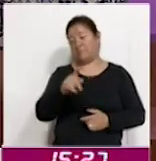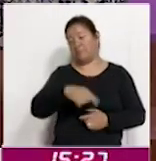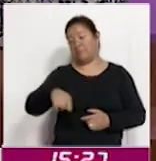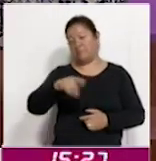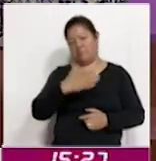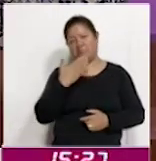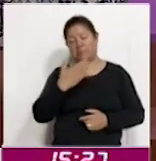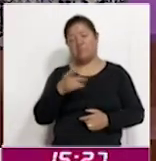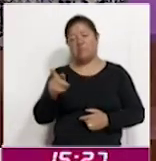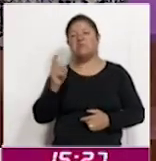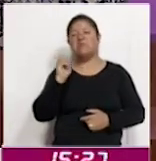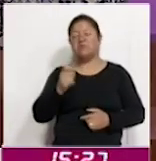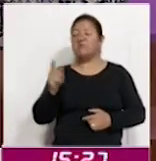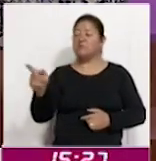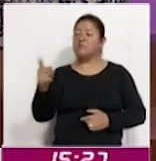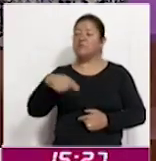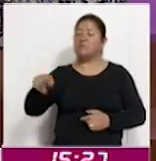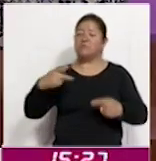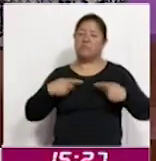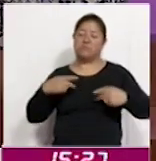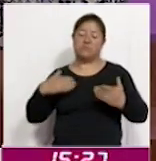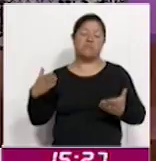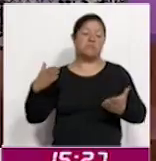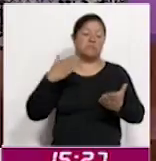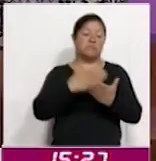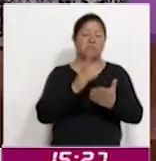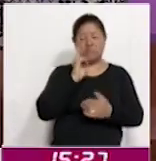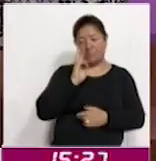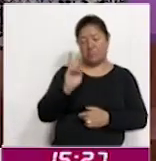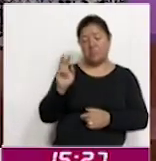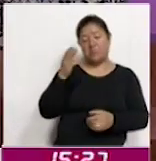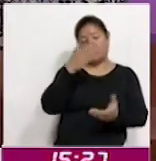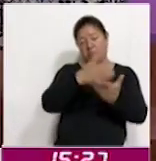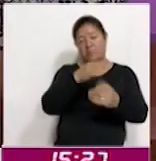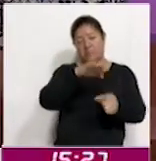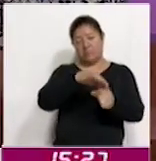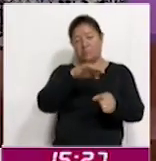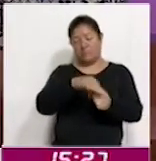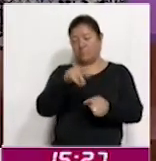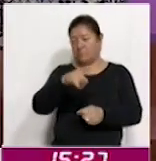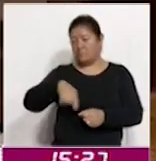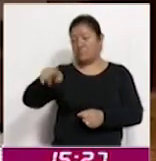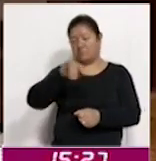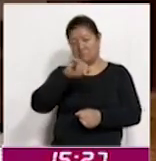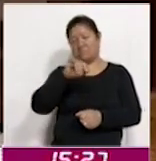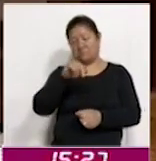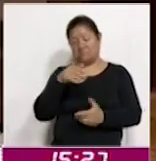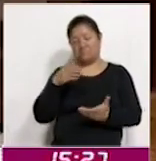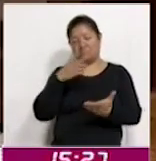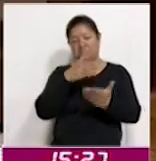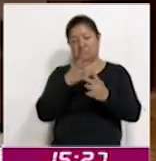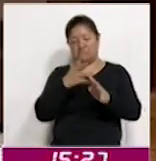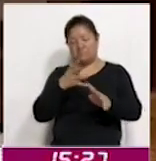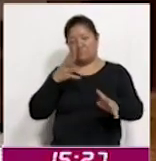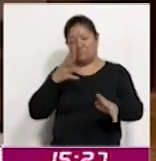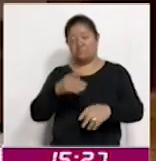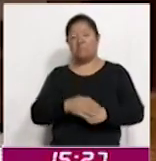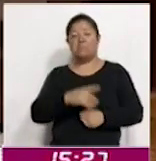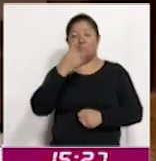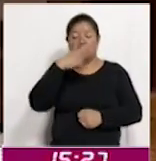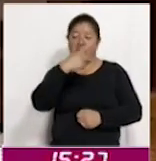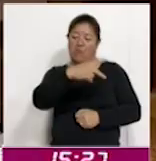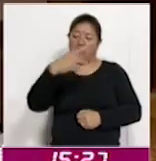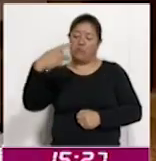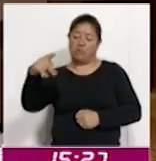ejercicio democrático acude a las urnas a elegir a quien habrá de dirigir los destinos de sus comunidades y de su municipio respectivamente.